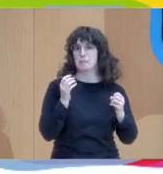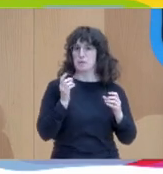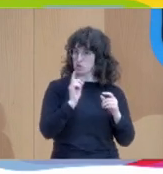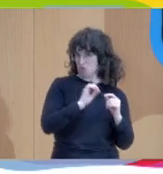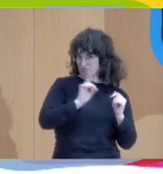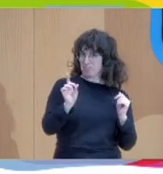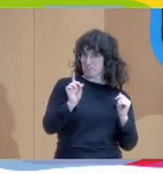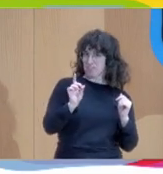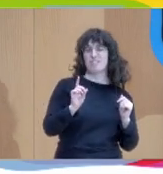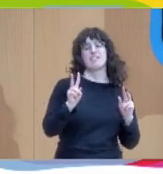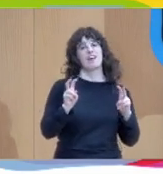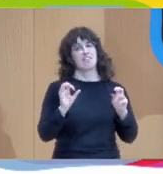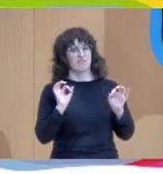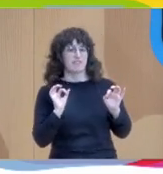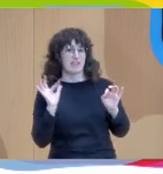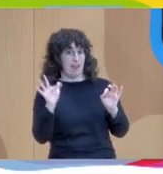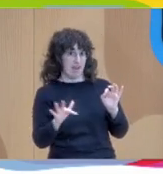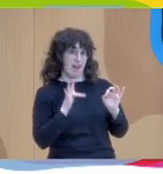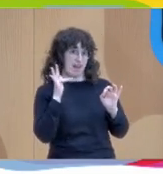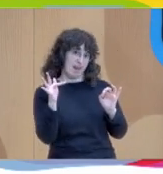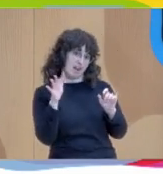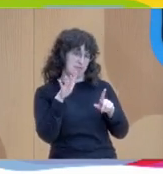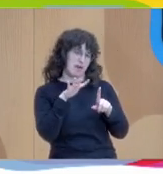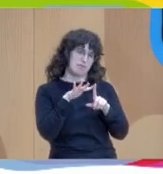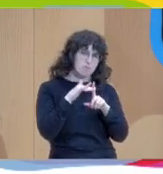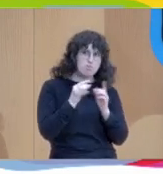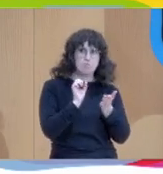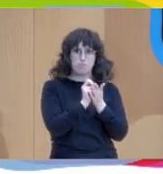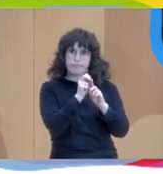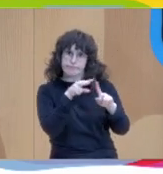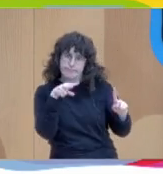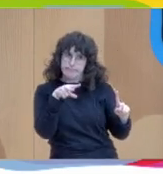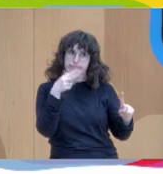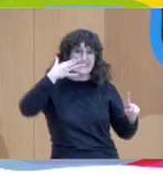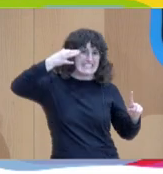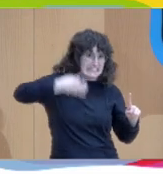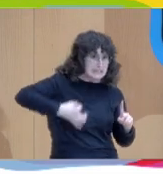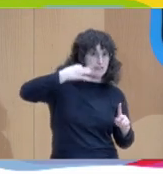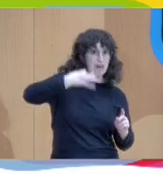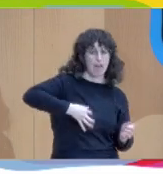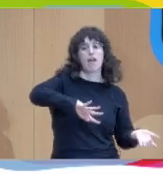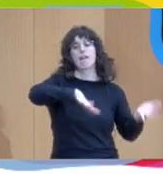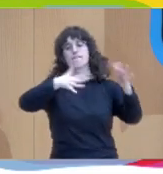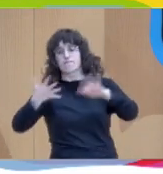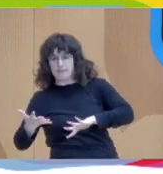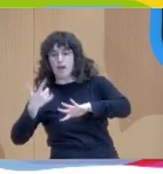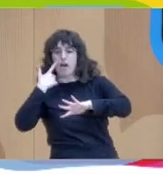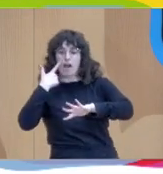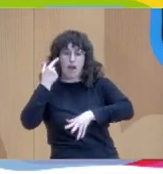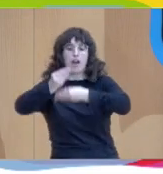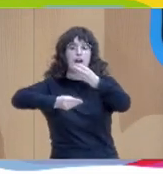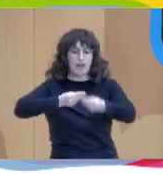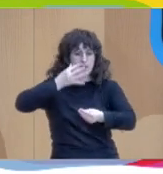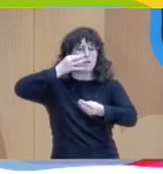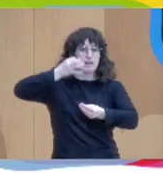este enfoque hace que las cosas pasen a lo concreto, que sea eficaz, que sea eficiente, que todo eso que